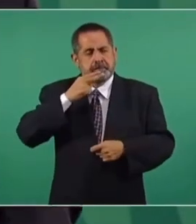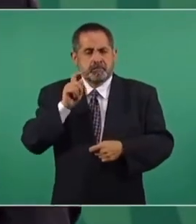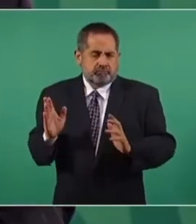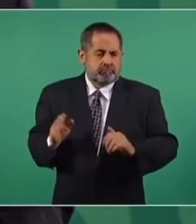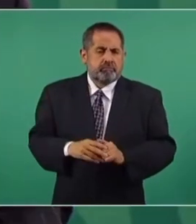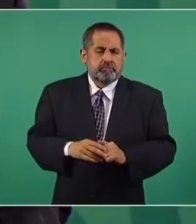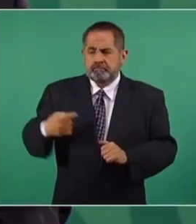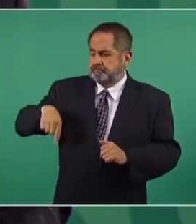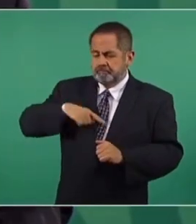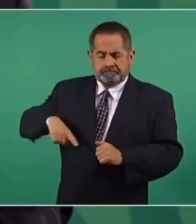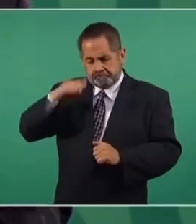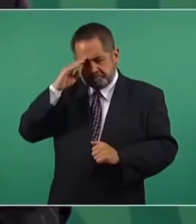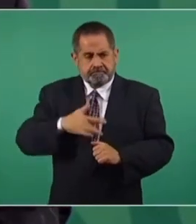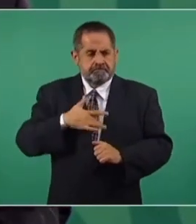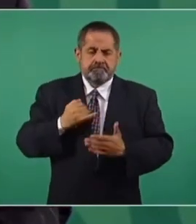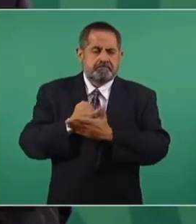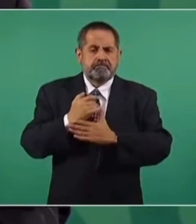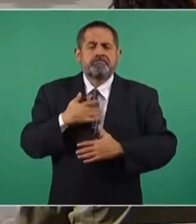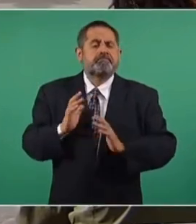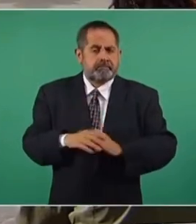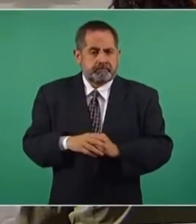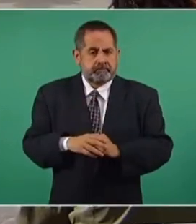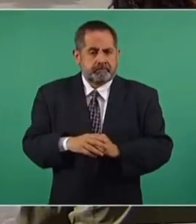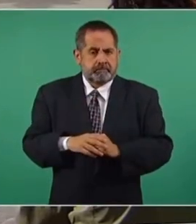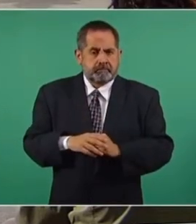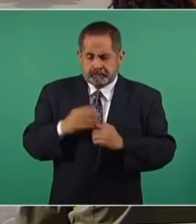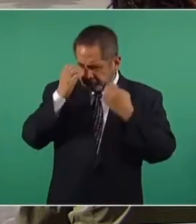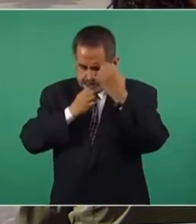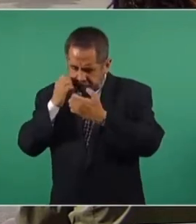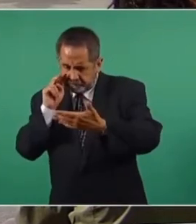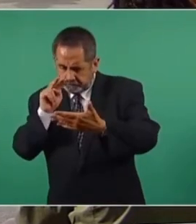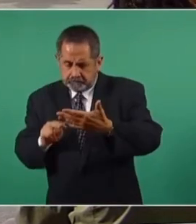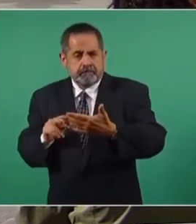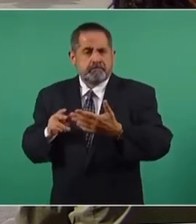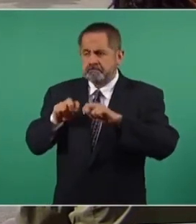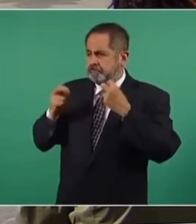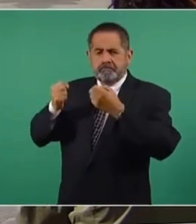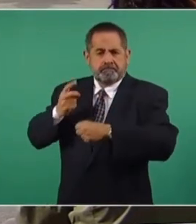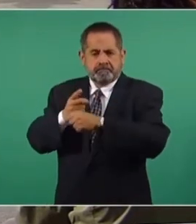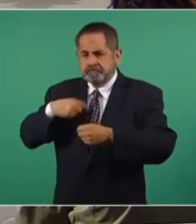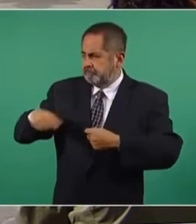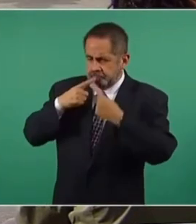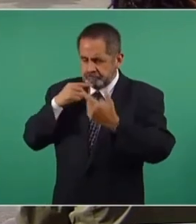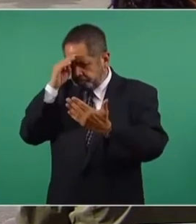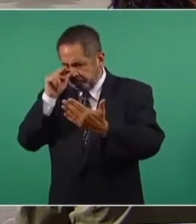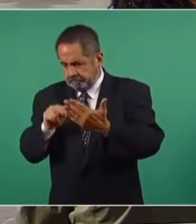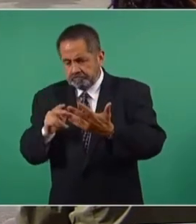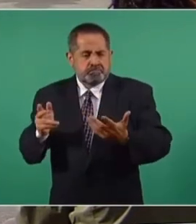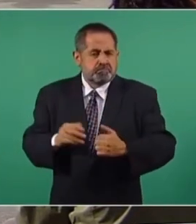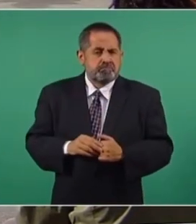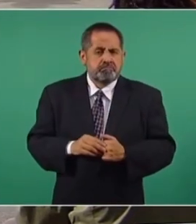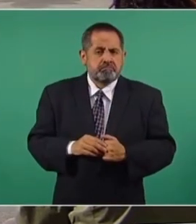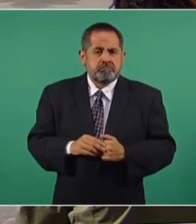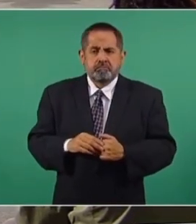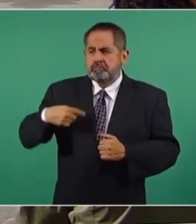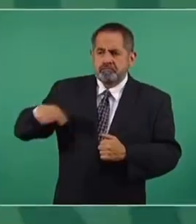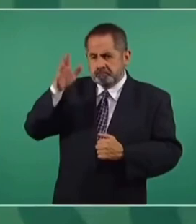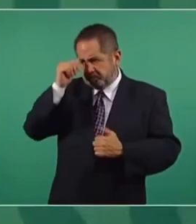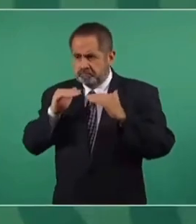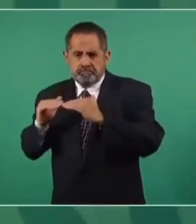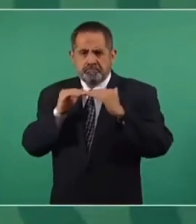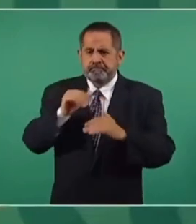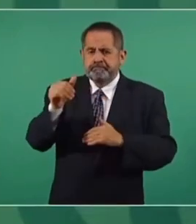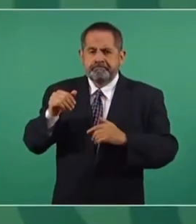de la marihuana. Decidimos llevar a cabo una revisión en el Gabinete de Seguridad. No hubo consenso